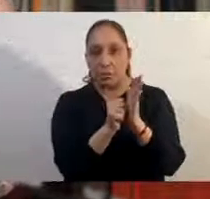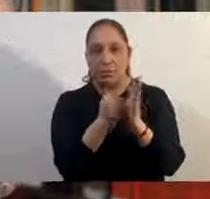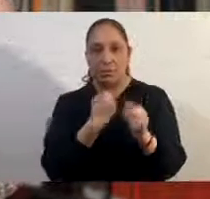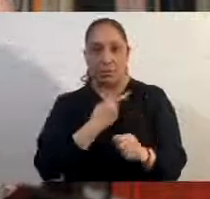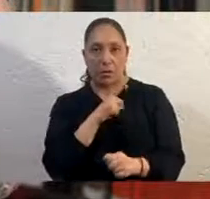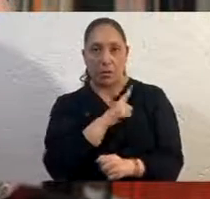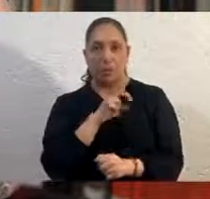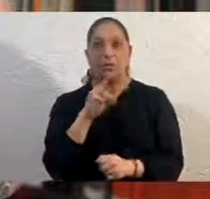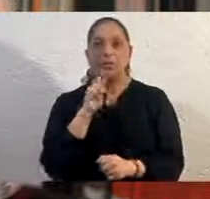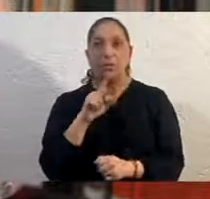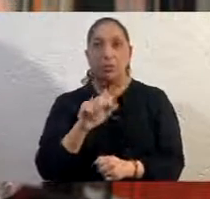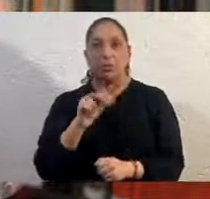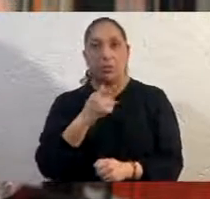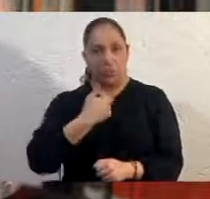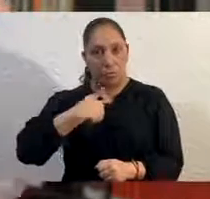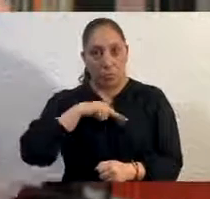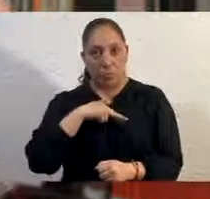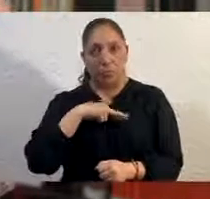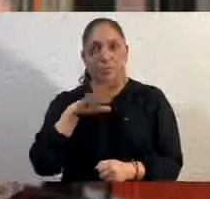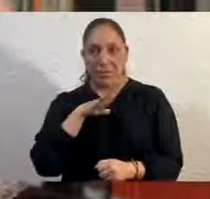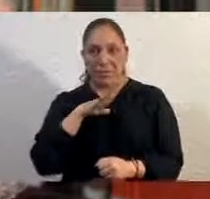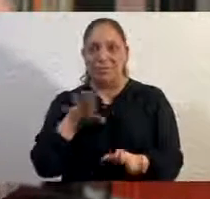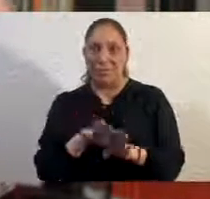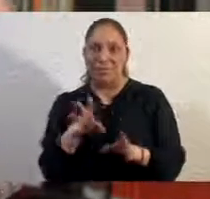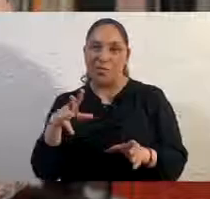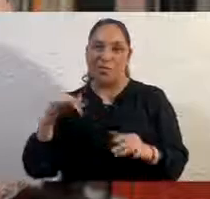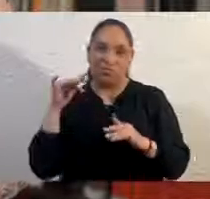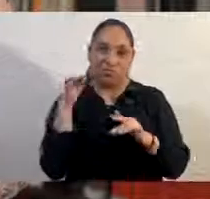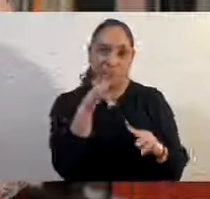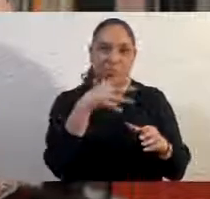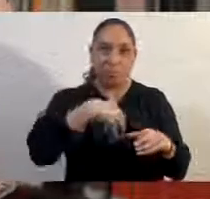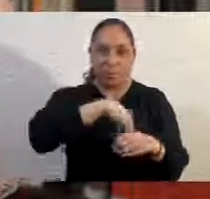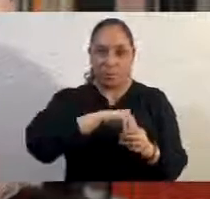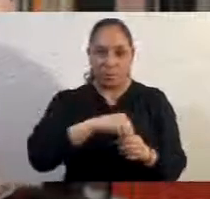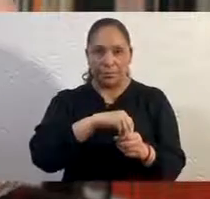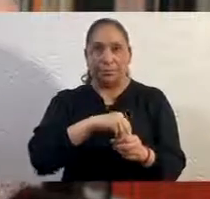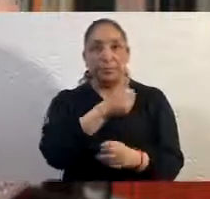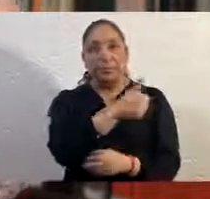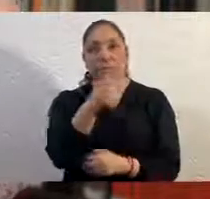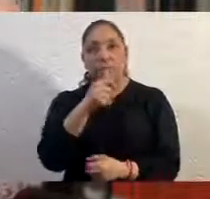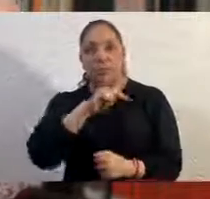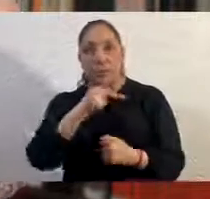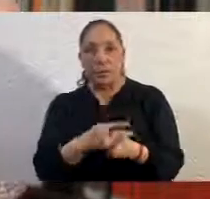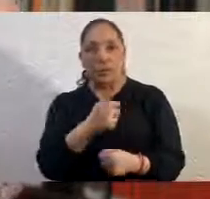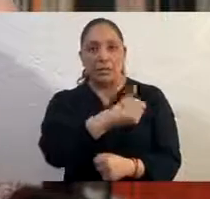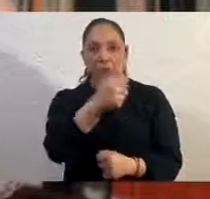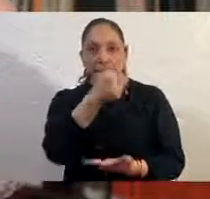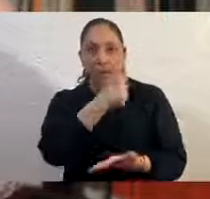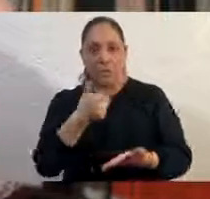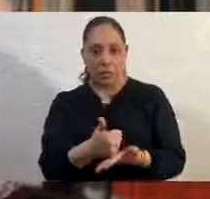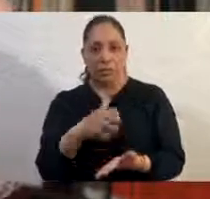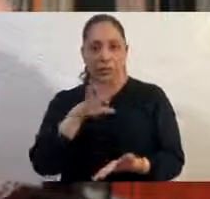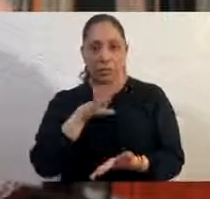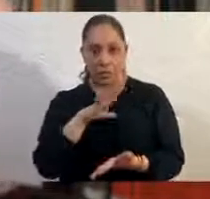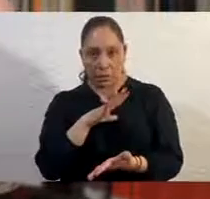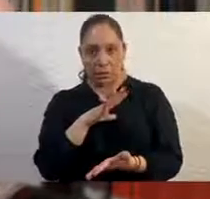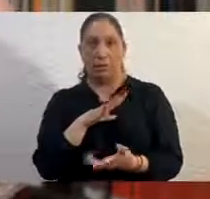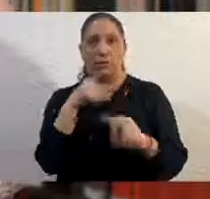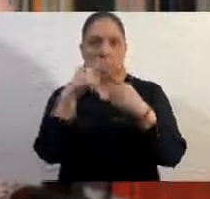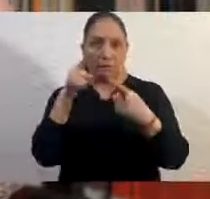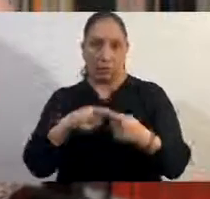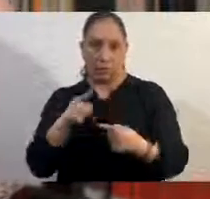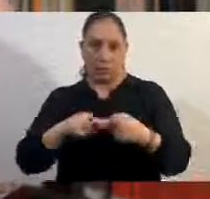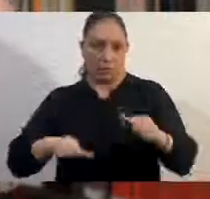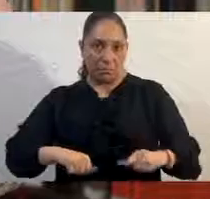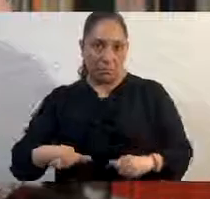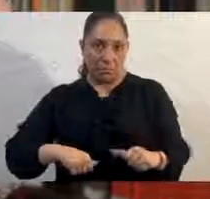están viviendo saturación. Cada país y cada ciudad han tomado medidas distintas en diferentes momentos, pero